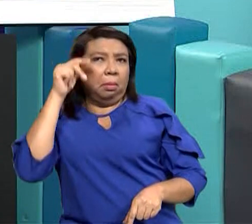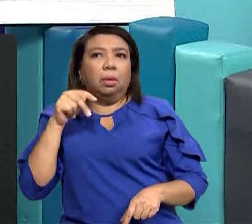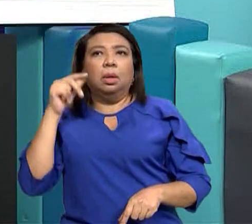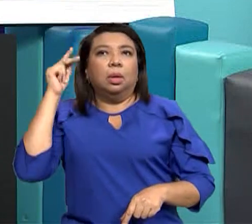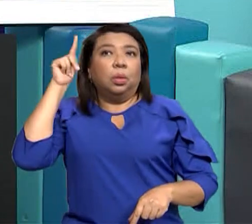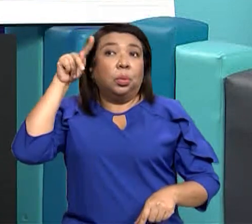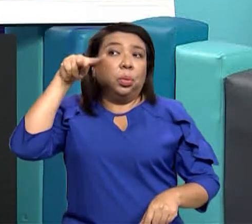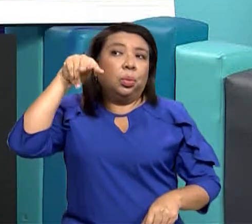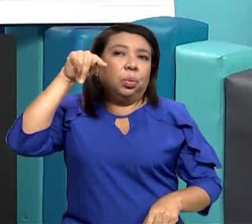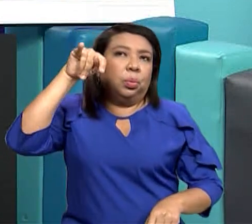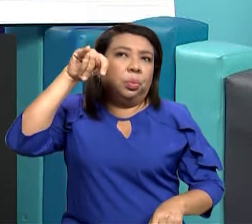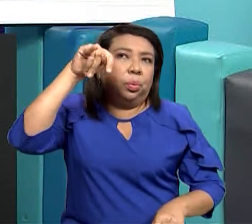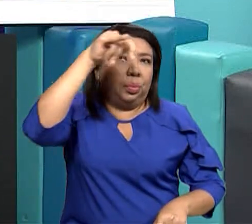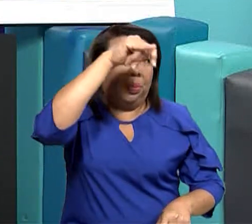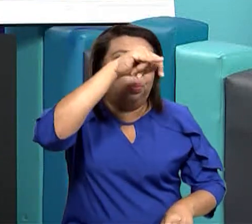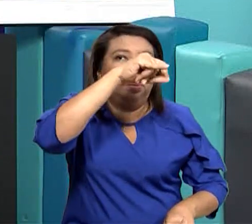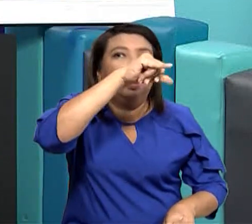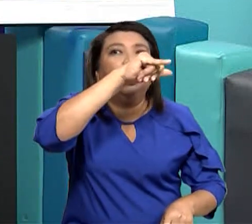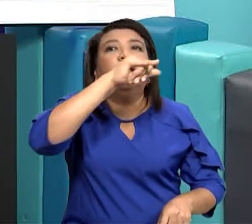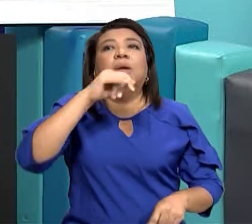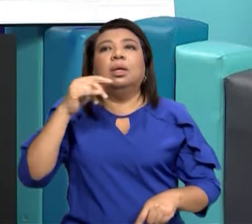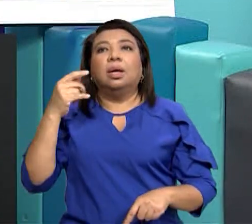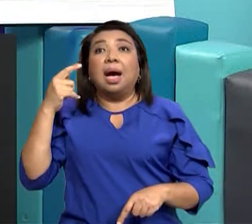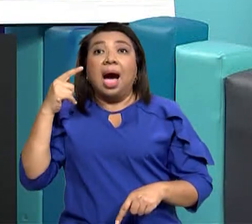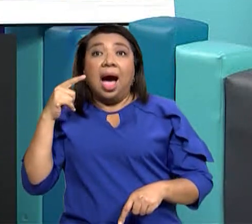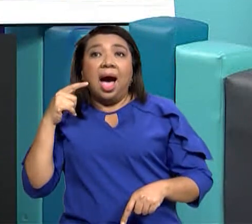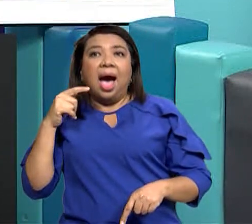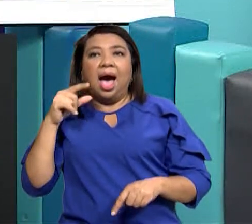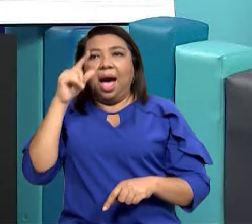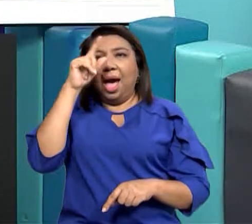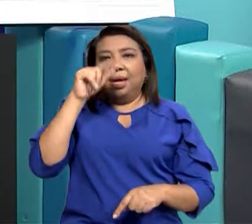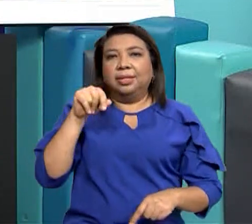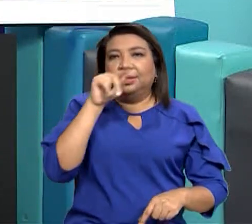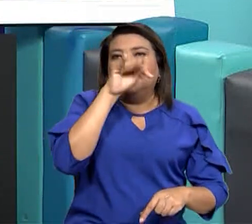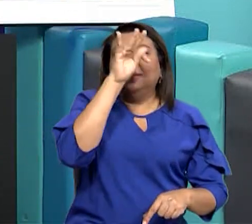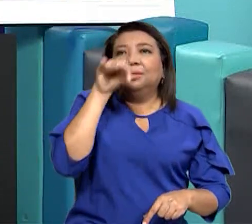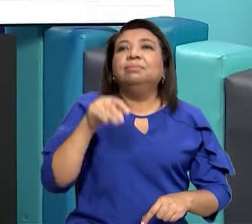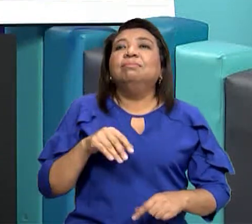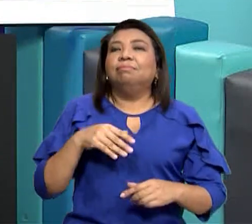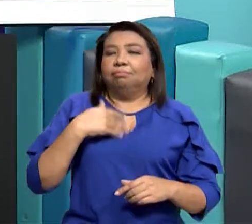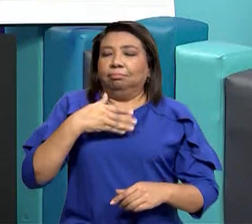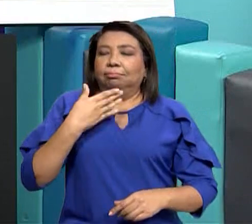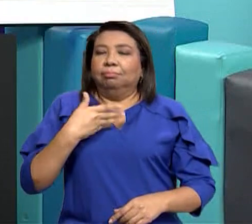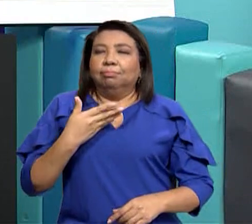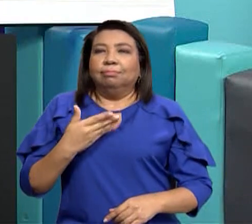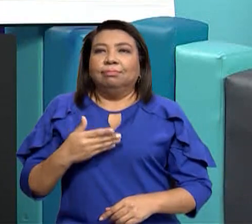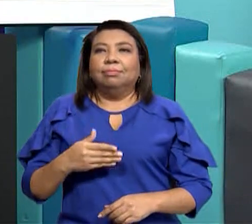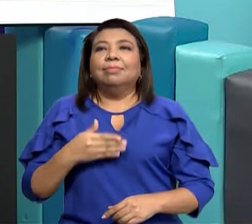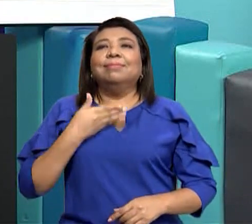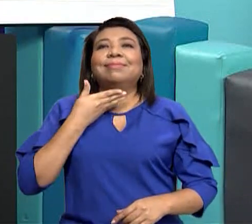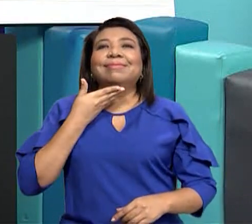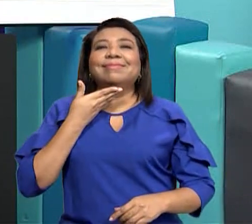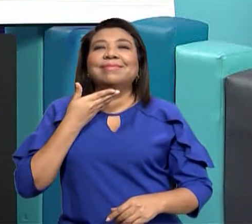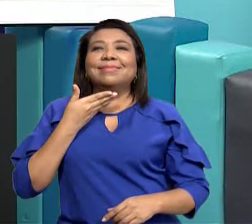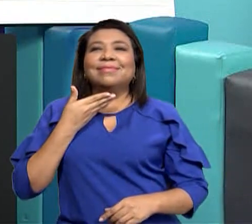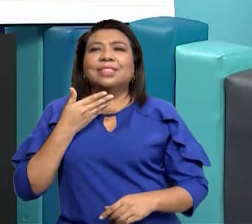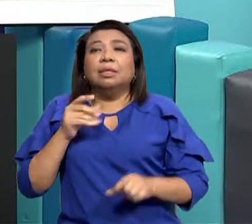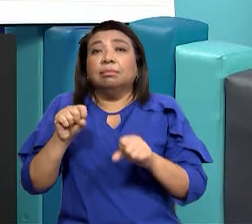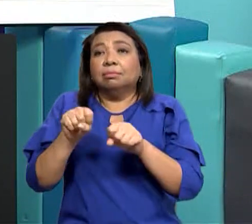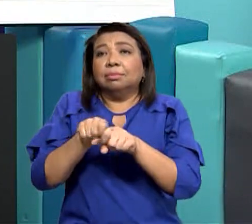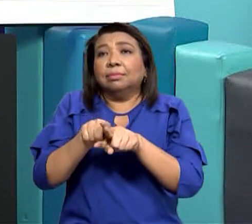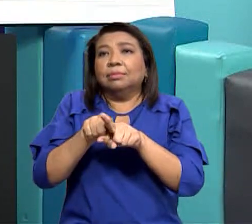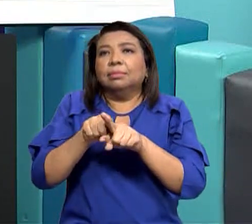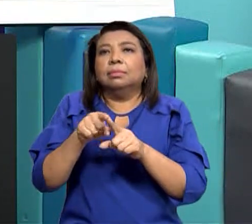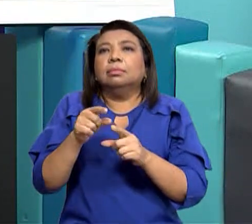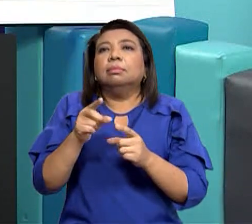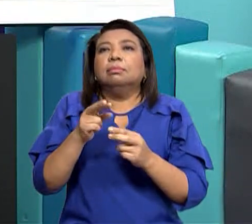también debemos ayudar a nuestros padres en el hogar el ayudar a nuestros padres en el hogar